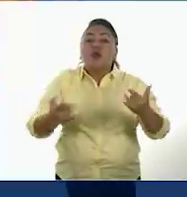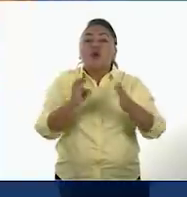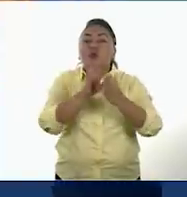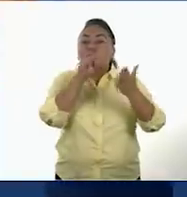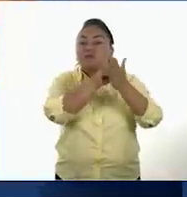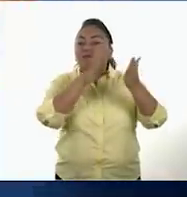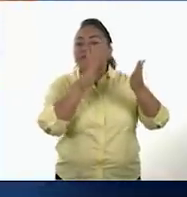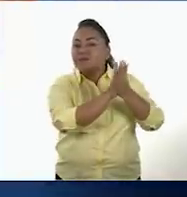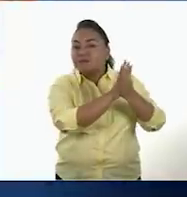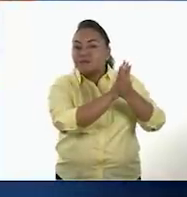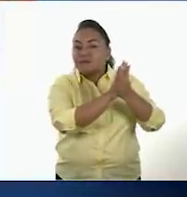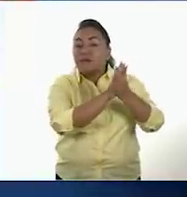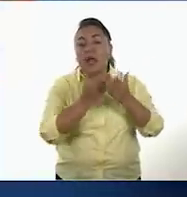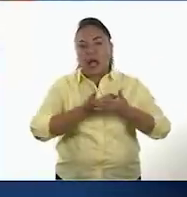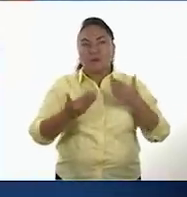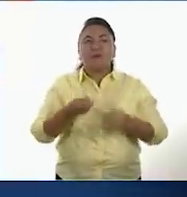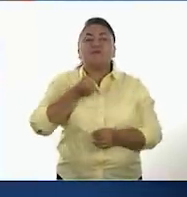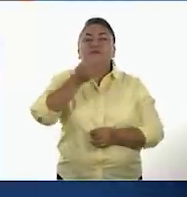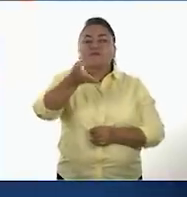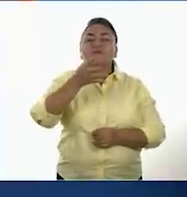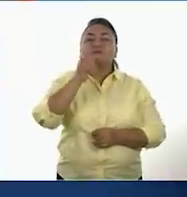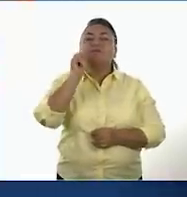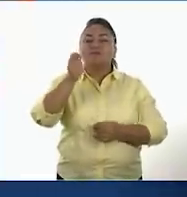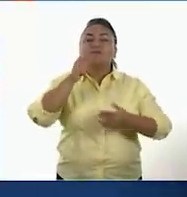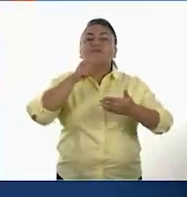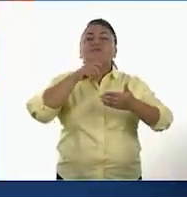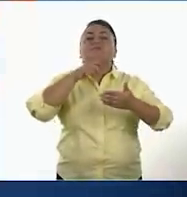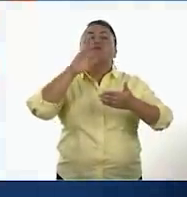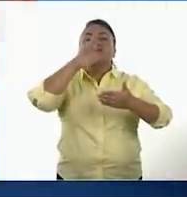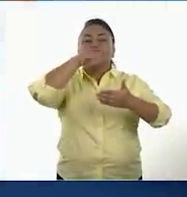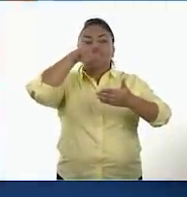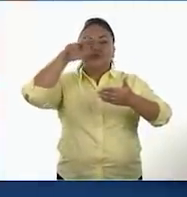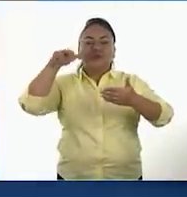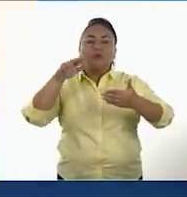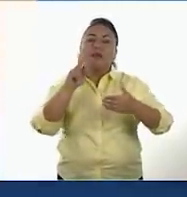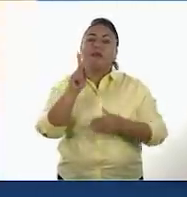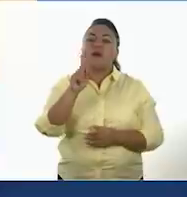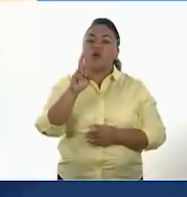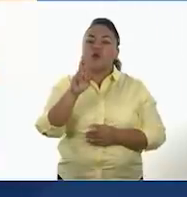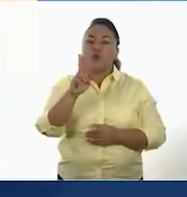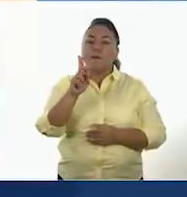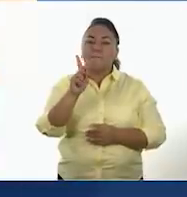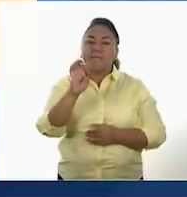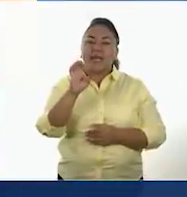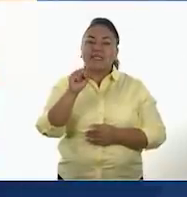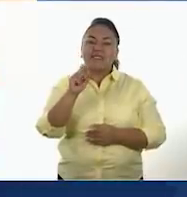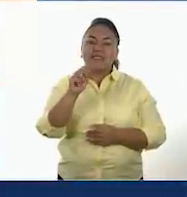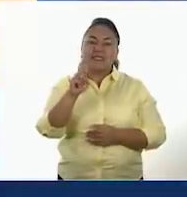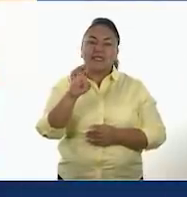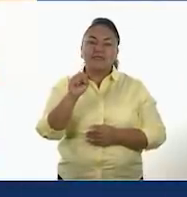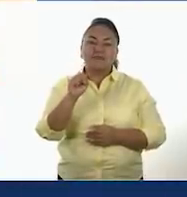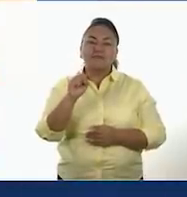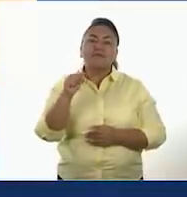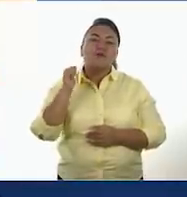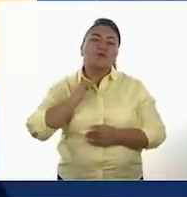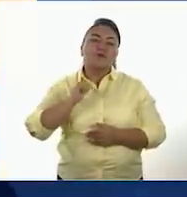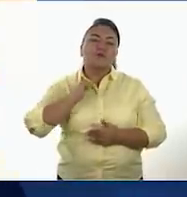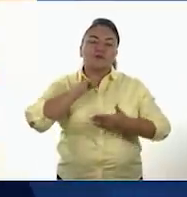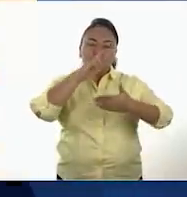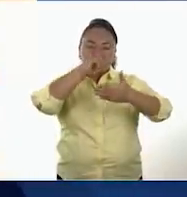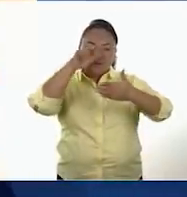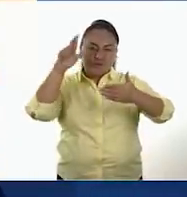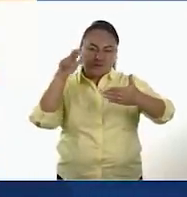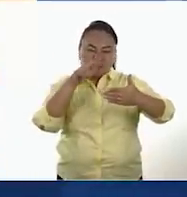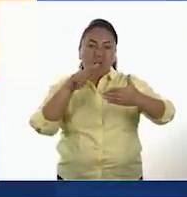Ahora las conocemos como pinturas rupestres. También comenzaron la práctica de la